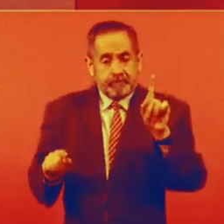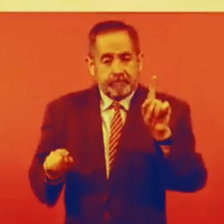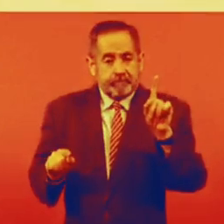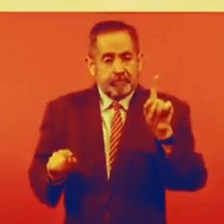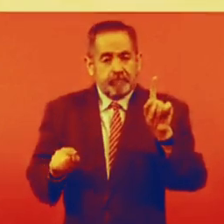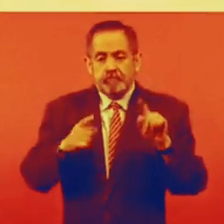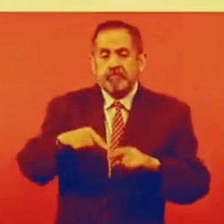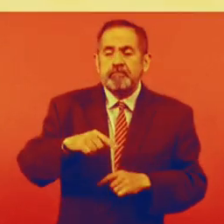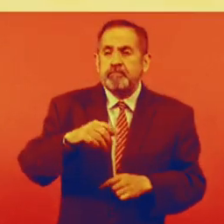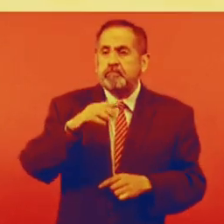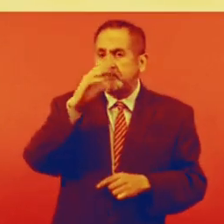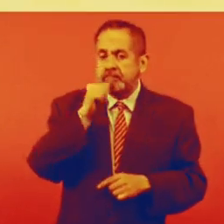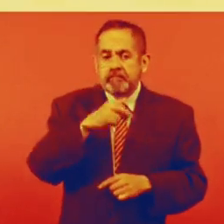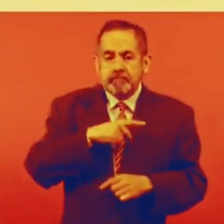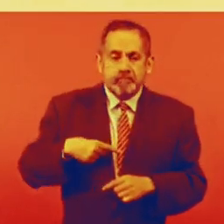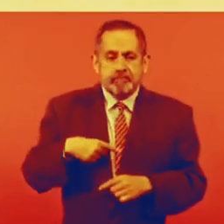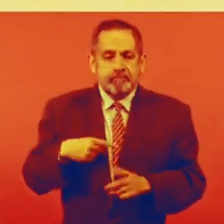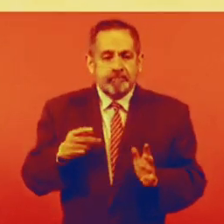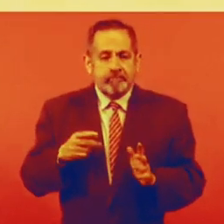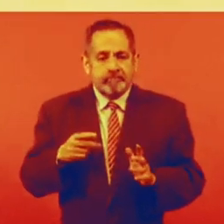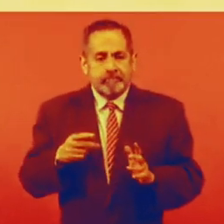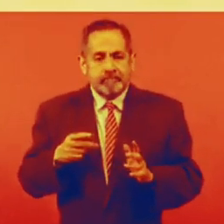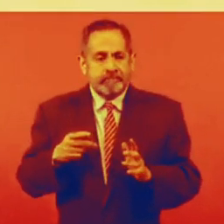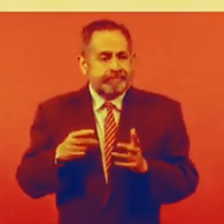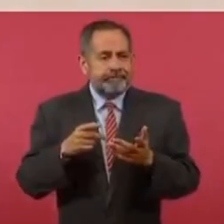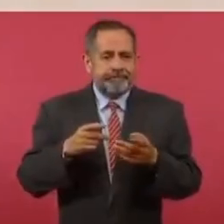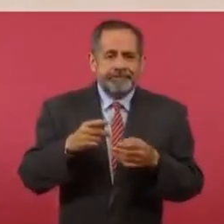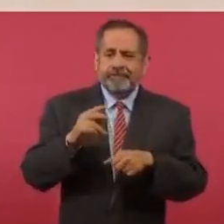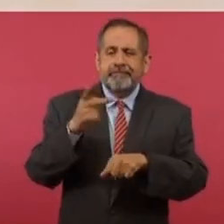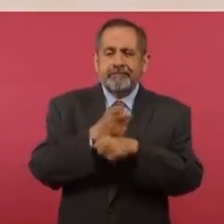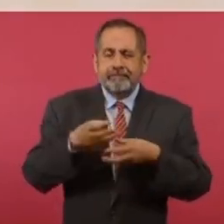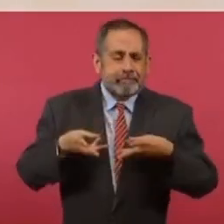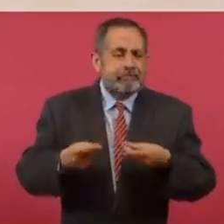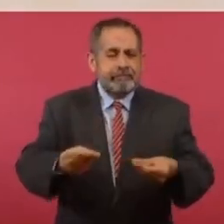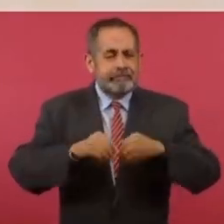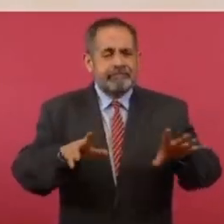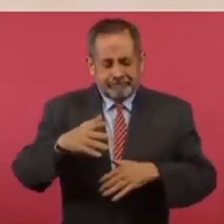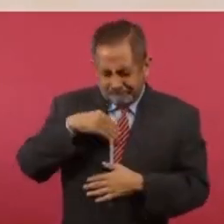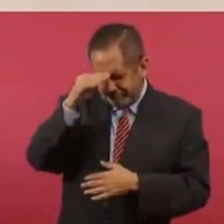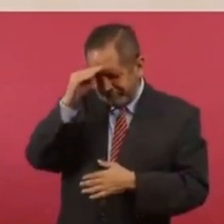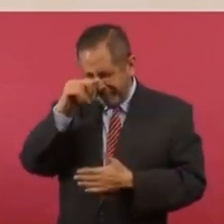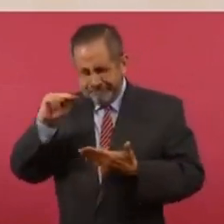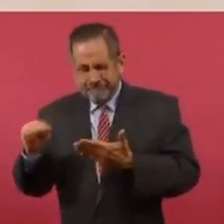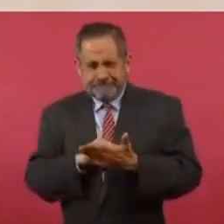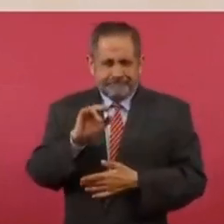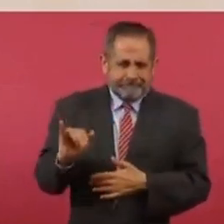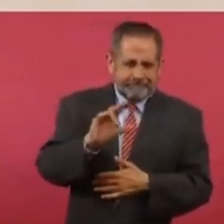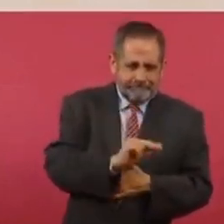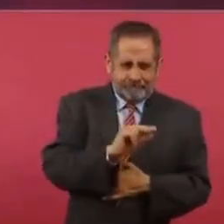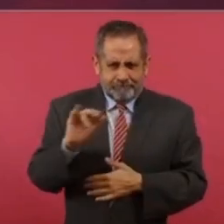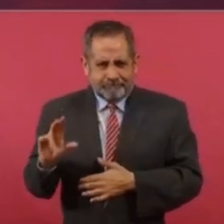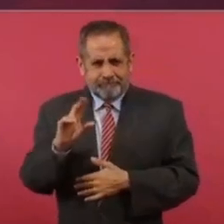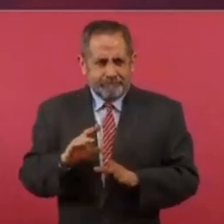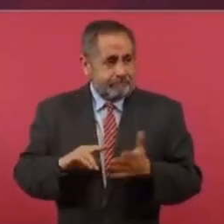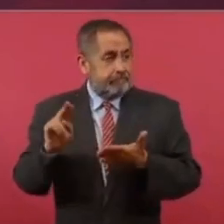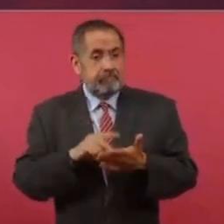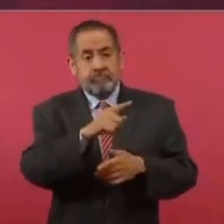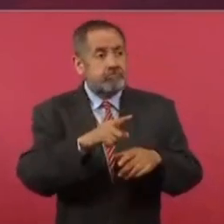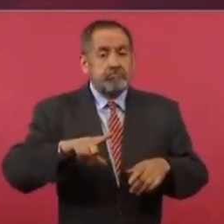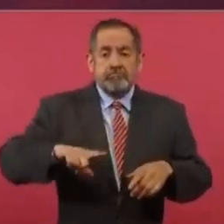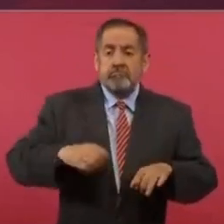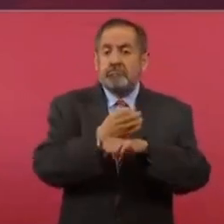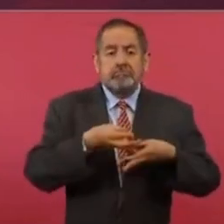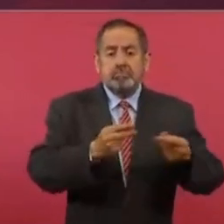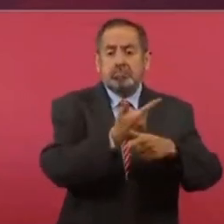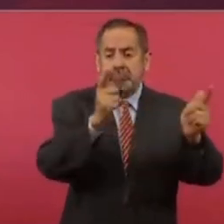estatales no pueden ser limitados en sus gastos de publicidad. Y estoy pensando si la firmo, si firmo la